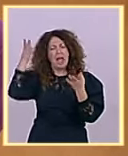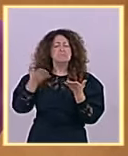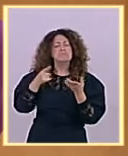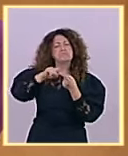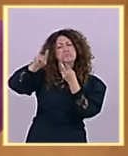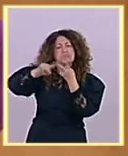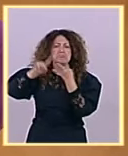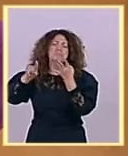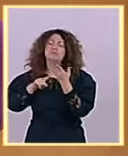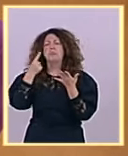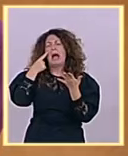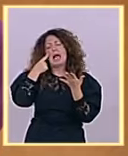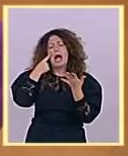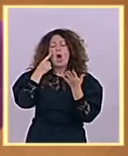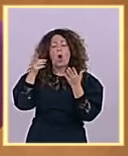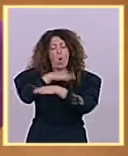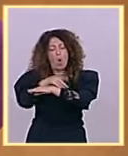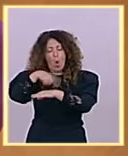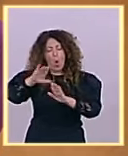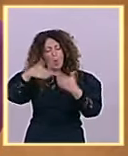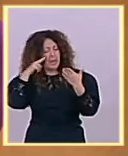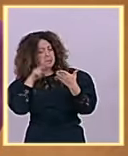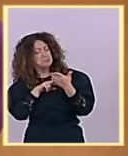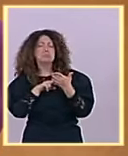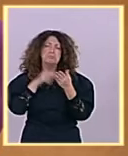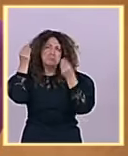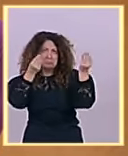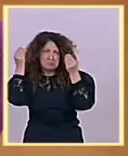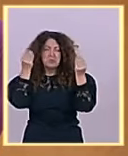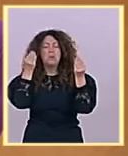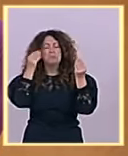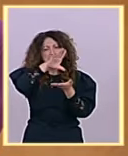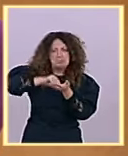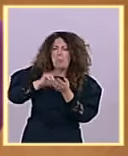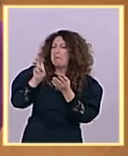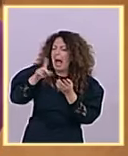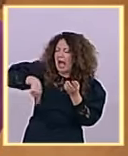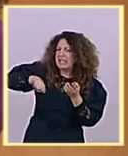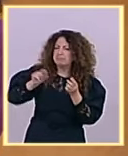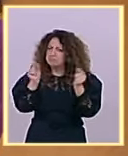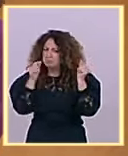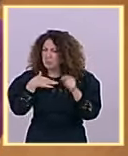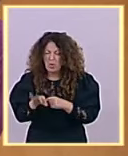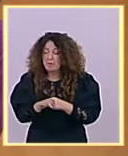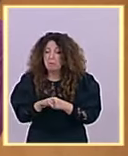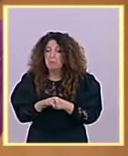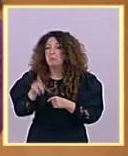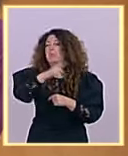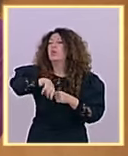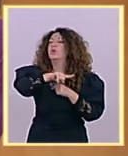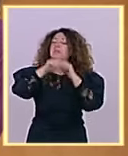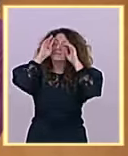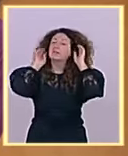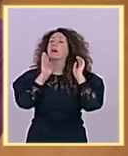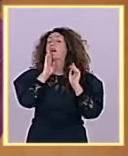tenerla en consideración esta cámara ustedes todos lo fían como le digo como lo decimos siempre a que se provoque por